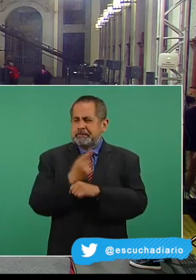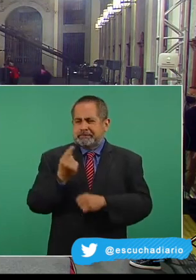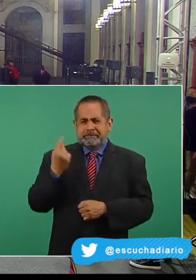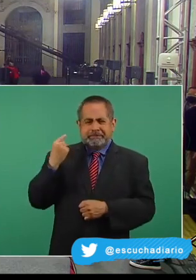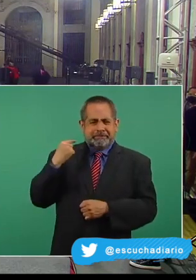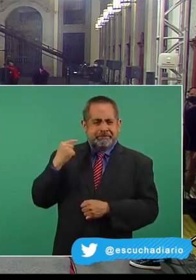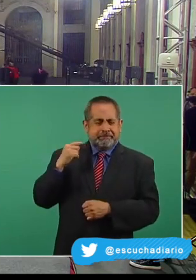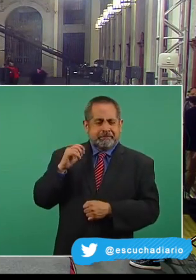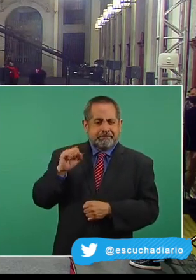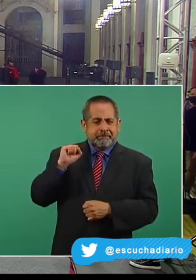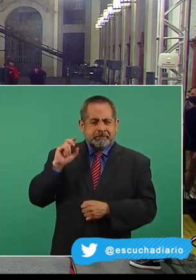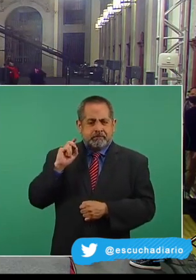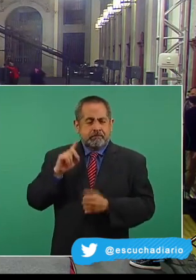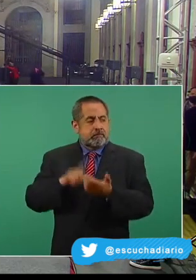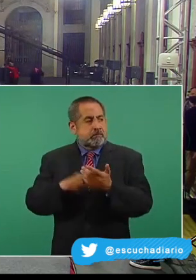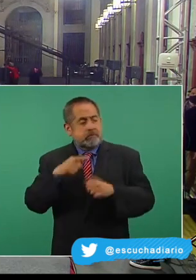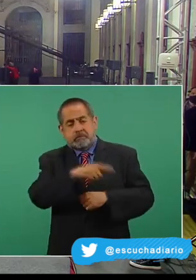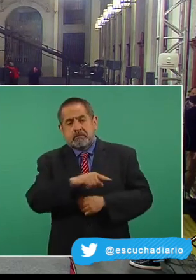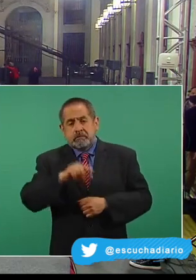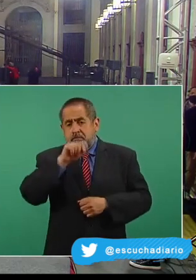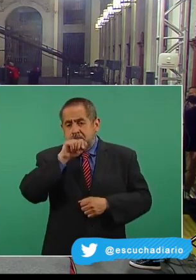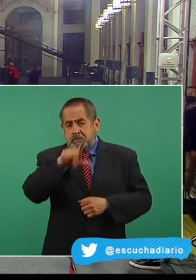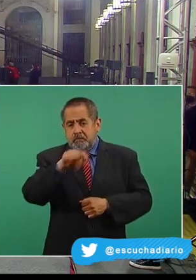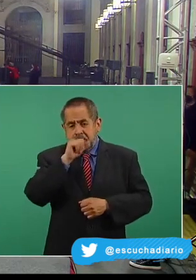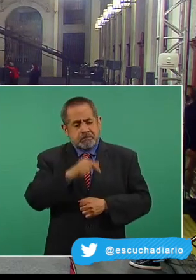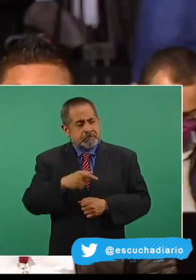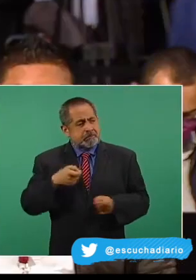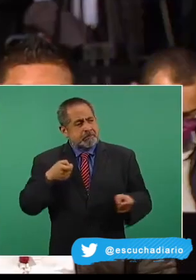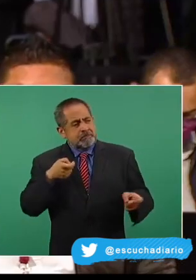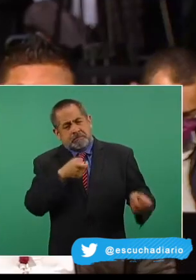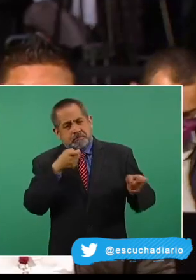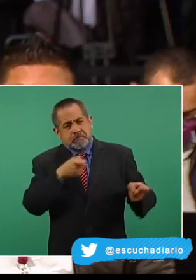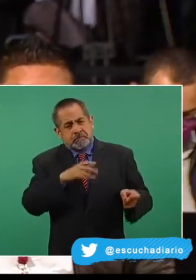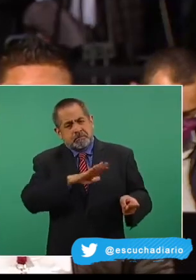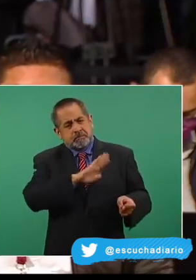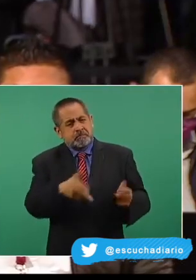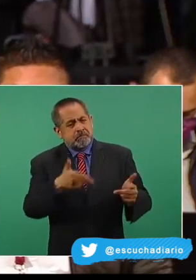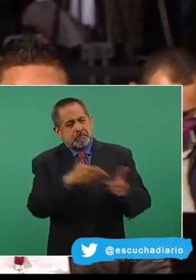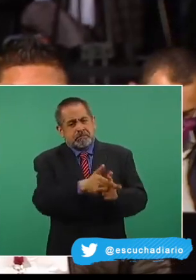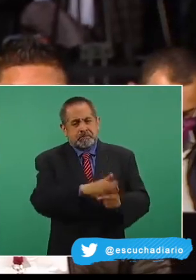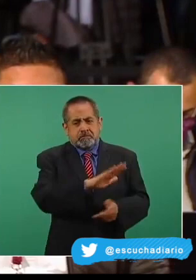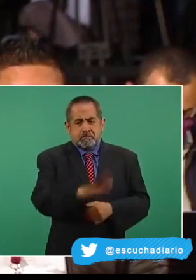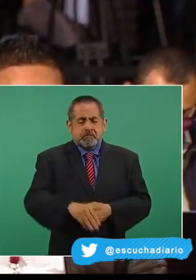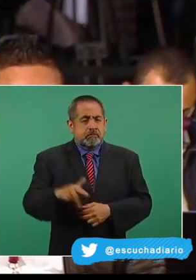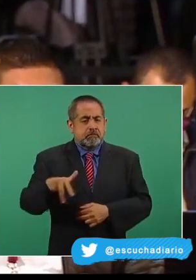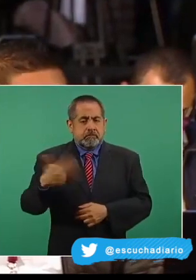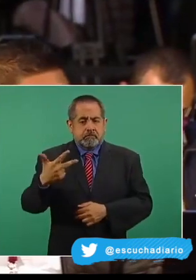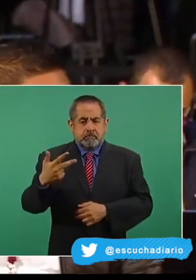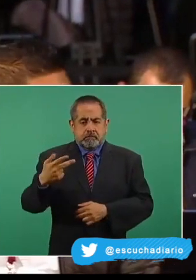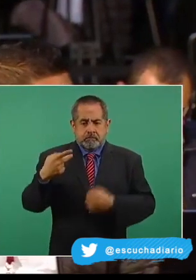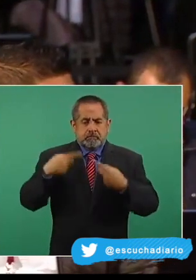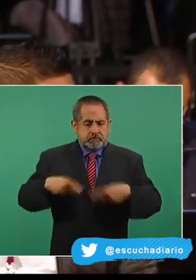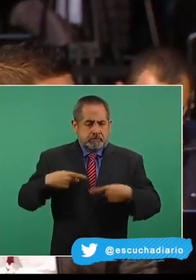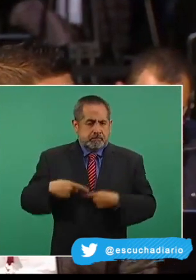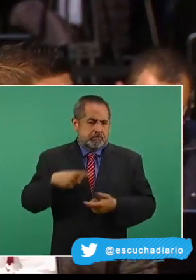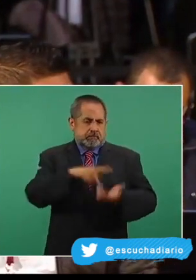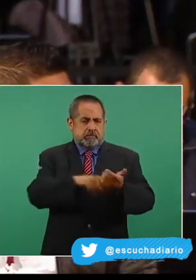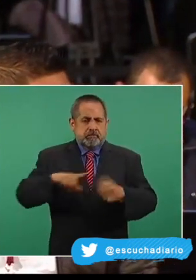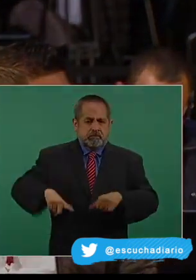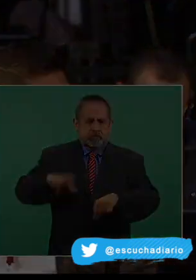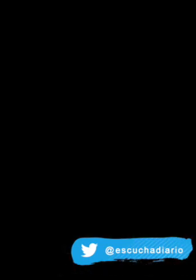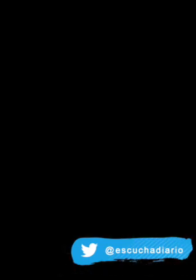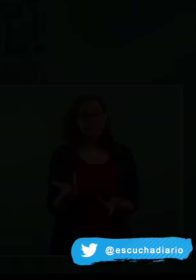todo en tiempos de elecciones, lo que pone en riesgo no solo su vida, sino la transformación del país que encabeza desde el 2018.